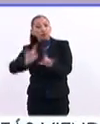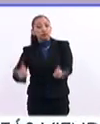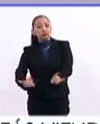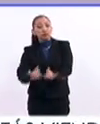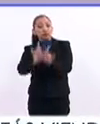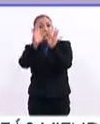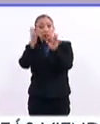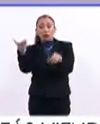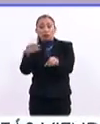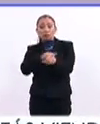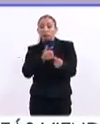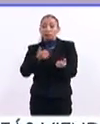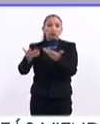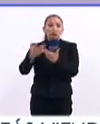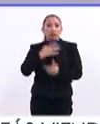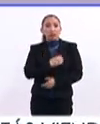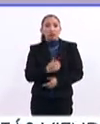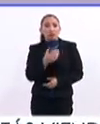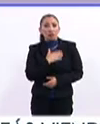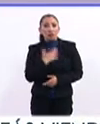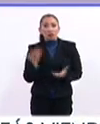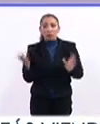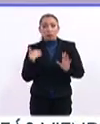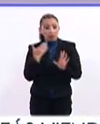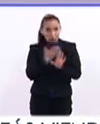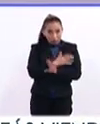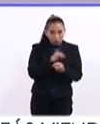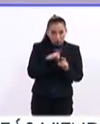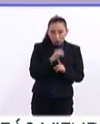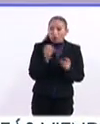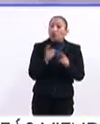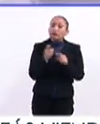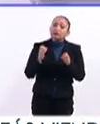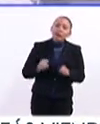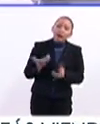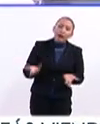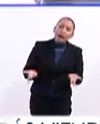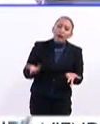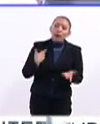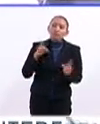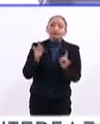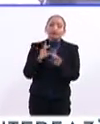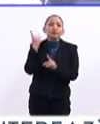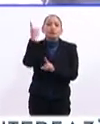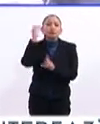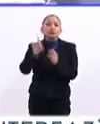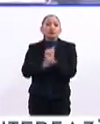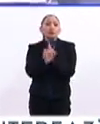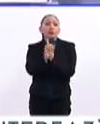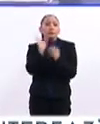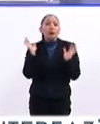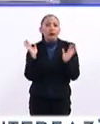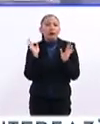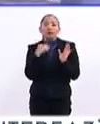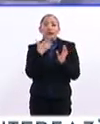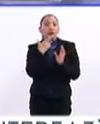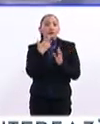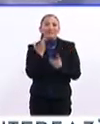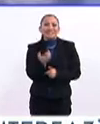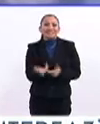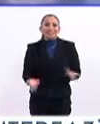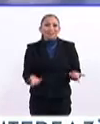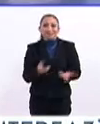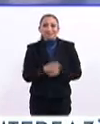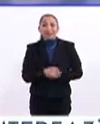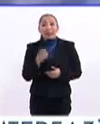te acaba en el hospital tu hijo, tu hija, no es bullying, puede haber sido un incidente aislado y entonces no aplica. Entonces,